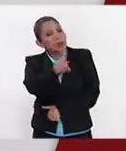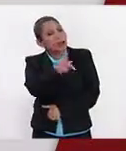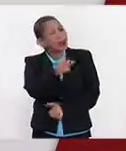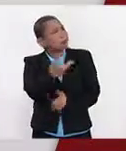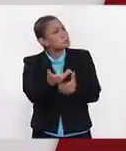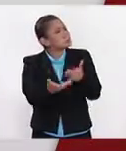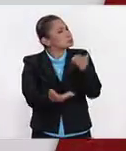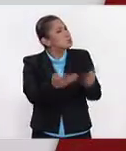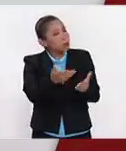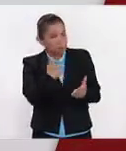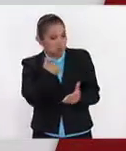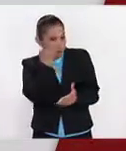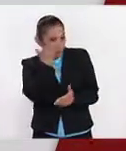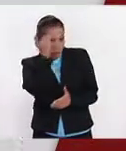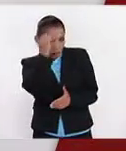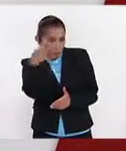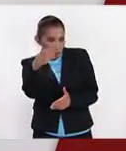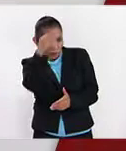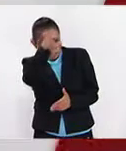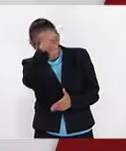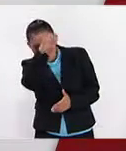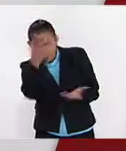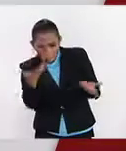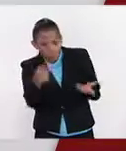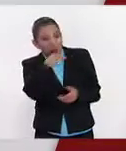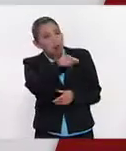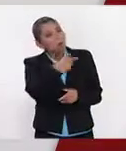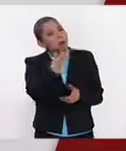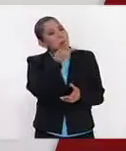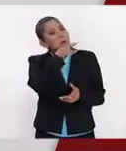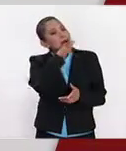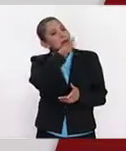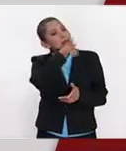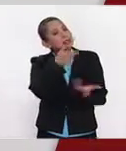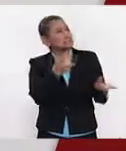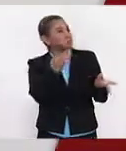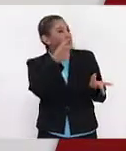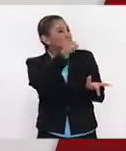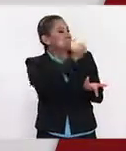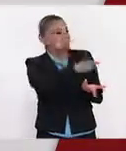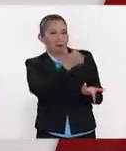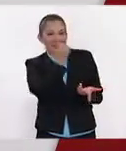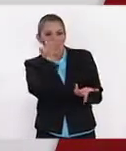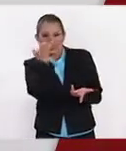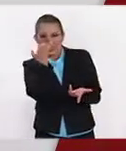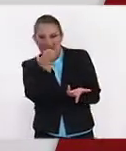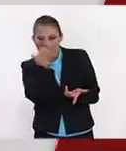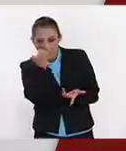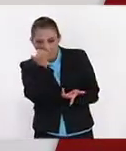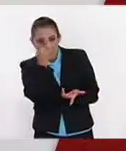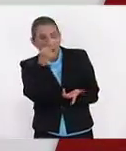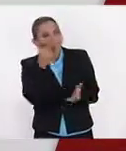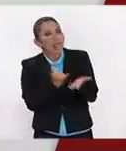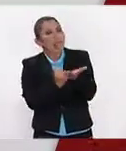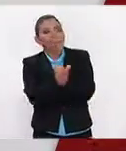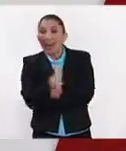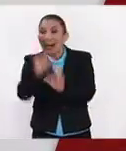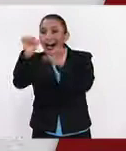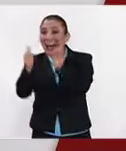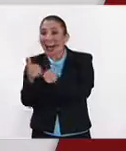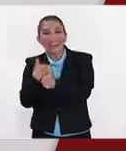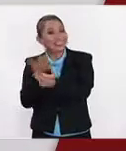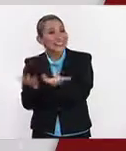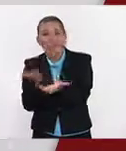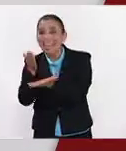muchas veces, y me gustaría conocer tu opinión, muchas veces cuando los padres de familia, los mismos estudiantes deciden estudiar este tipo de áreas,